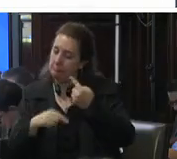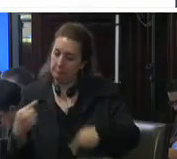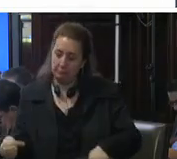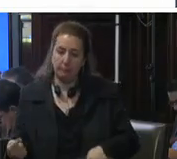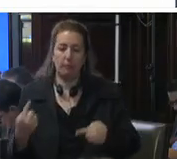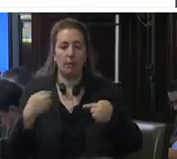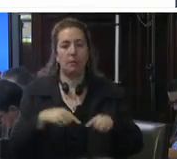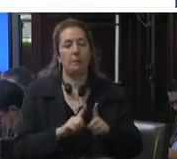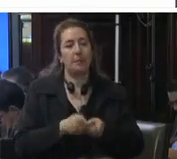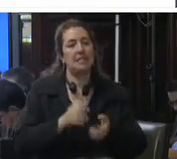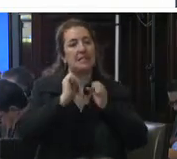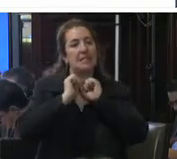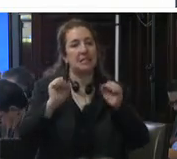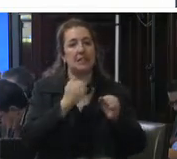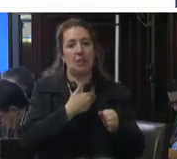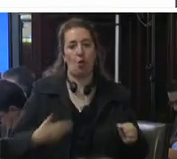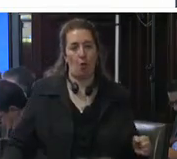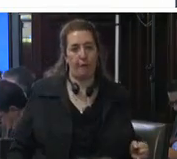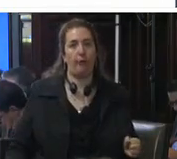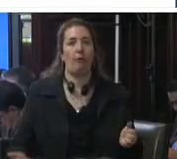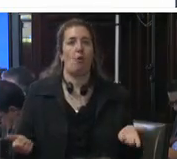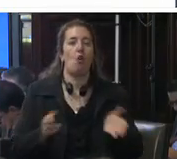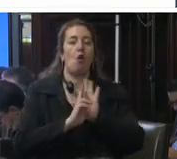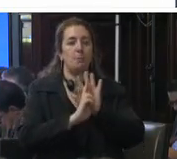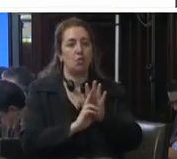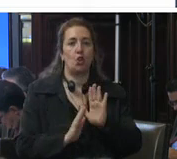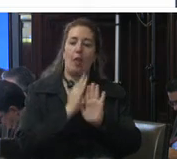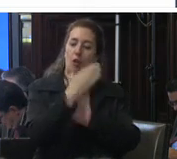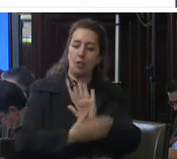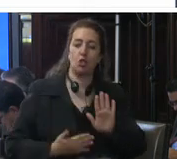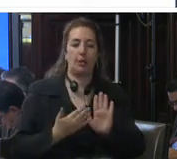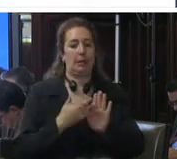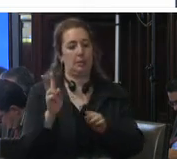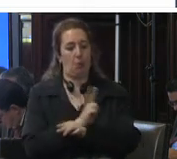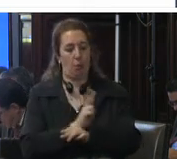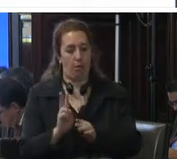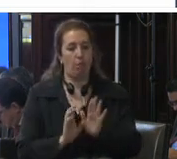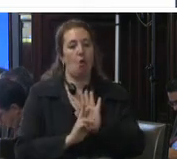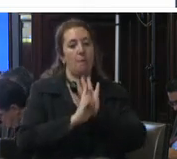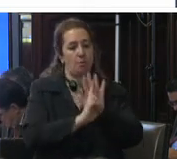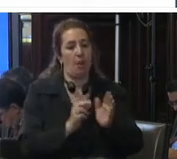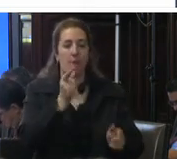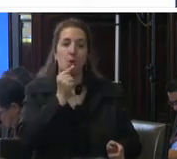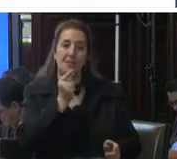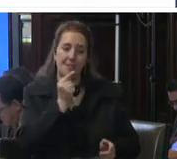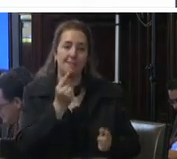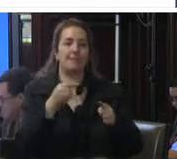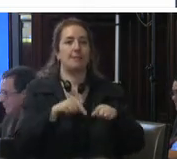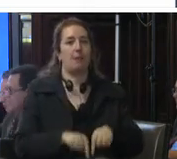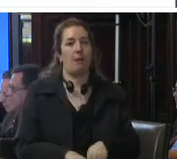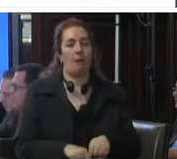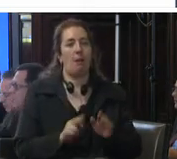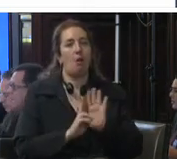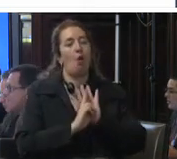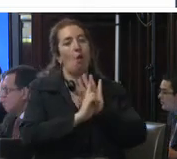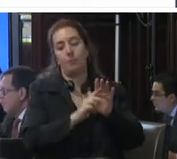como el secretario de gobierno el comisionado nacional de seguridad el comisionado de la policía federal el secretario ejecutivo del sistema nacional de